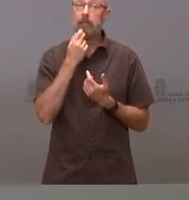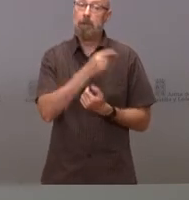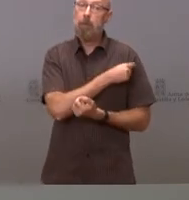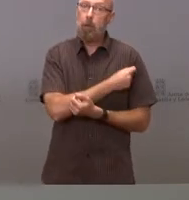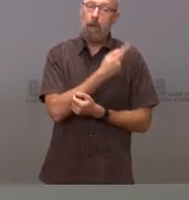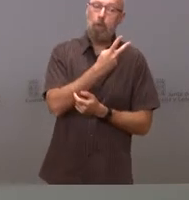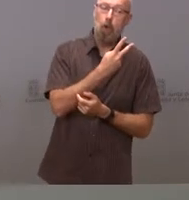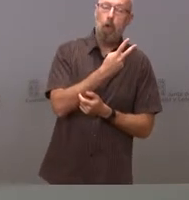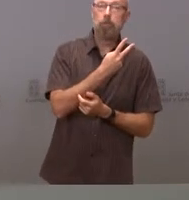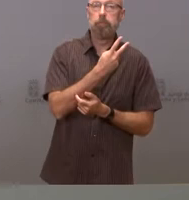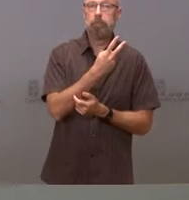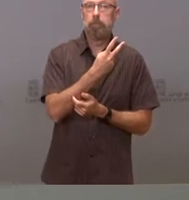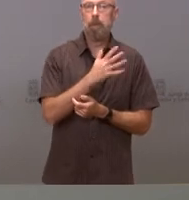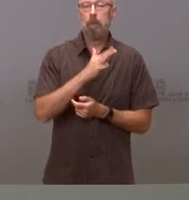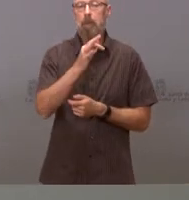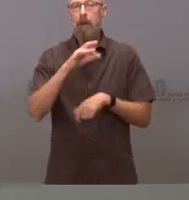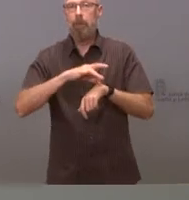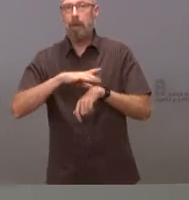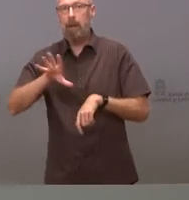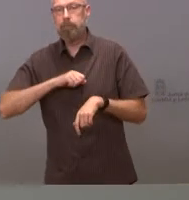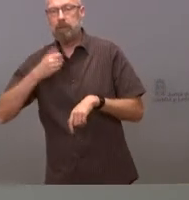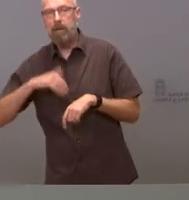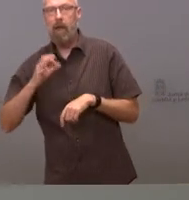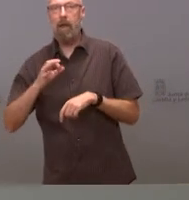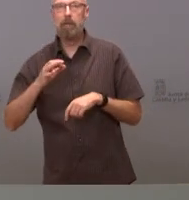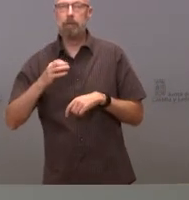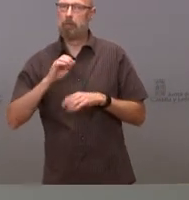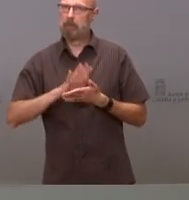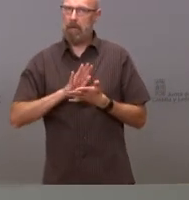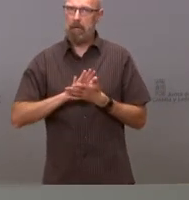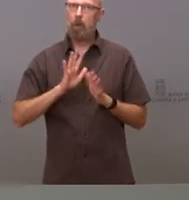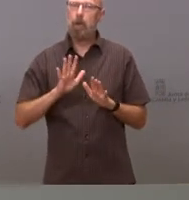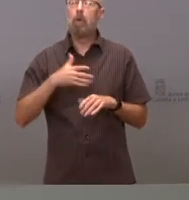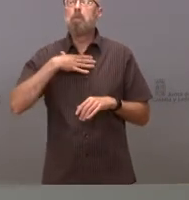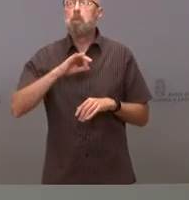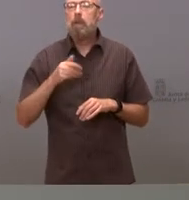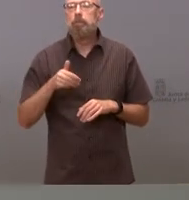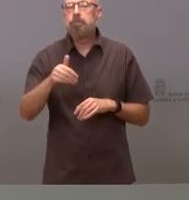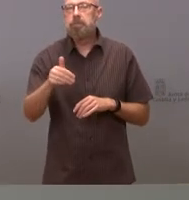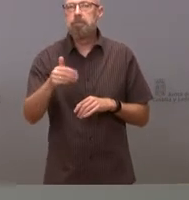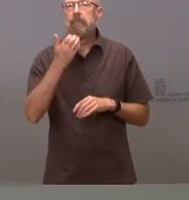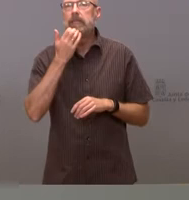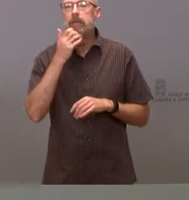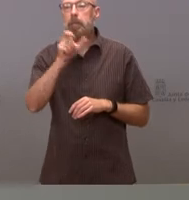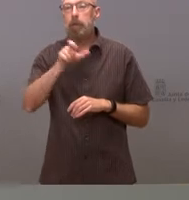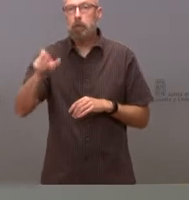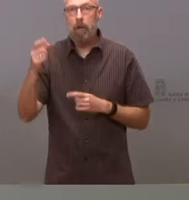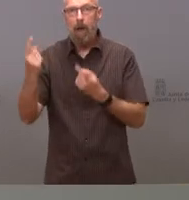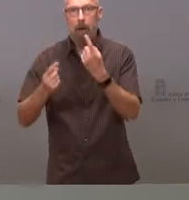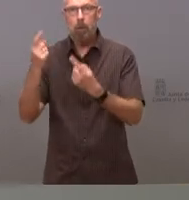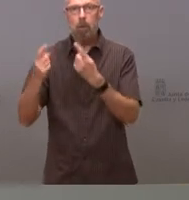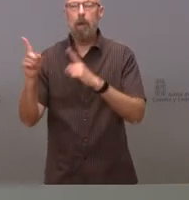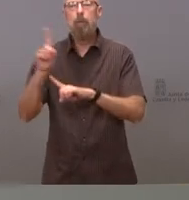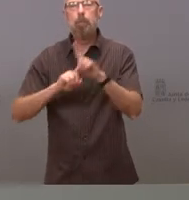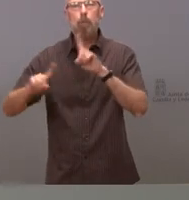enfermedad, estar seguros. Pero esto no quita para que se siga valorando la posibilidad de que aquellas personas con problemas de